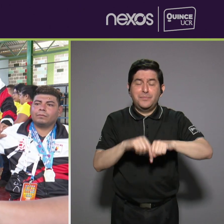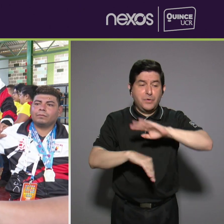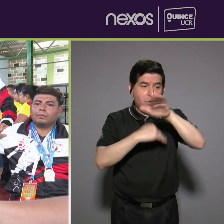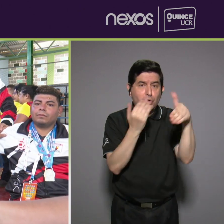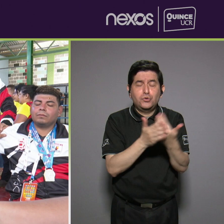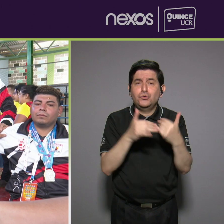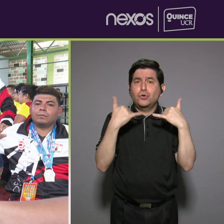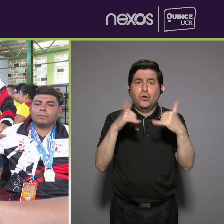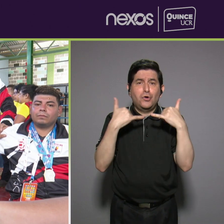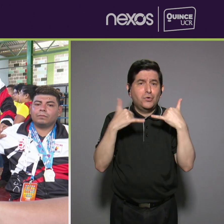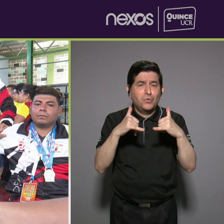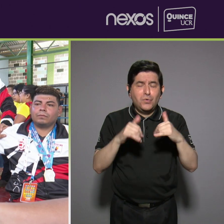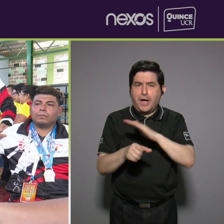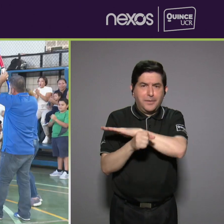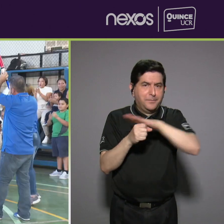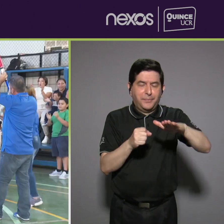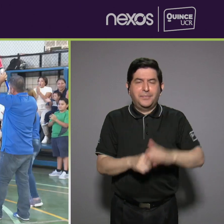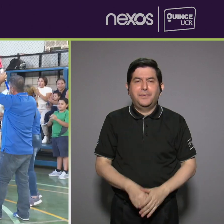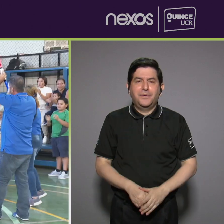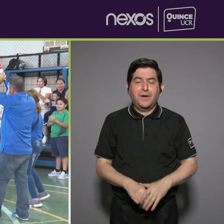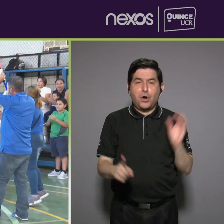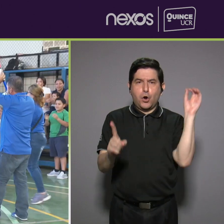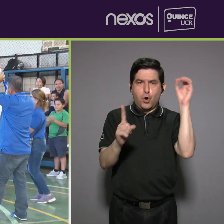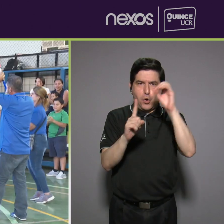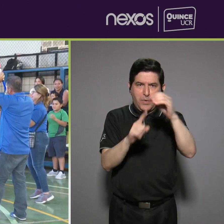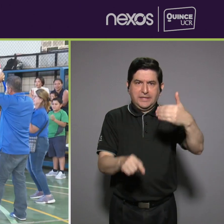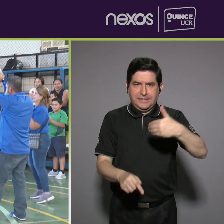cuartos y aquí estamos y vinimos por un objetivo